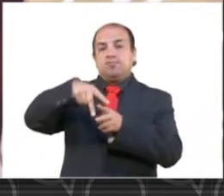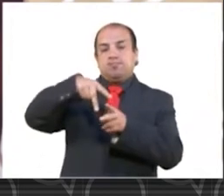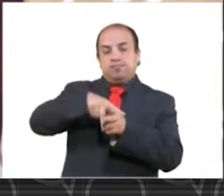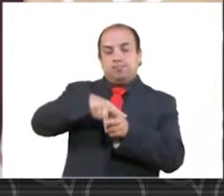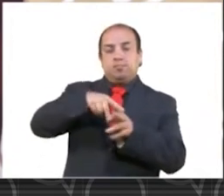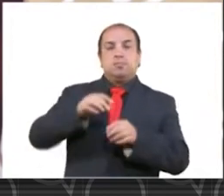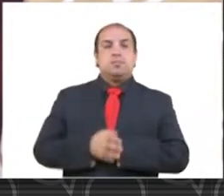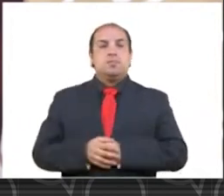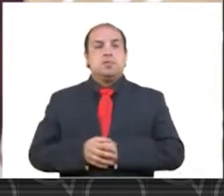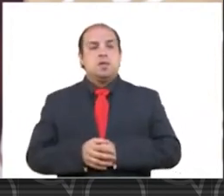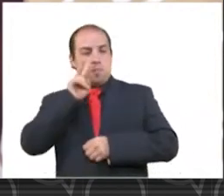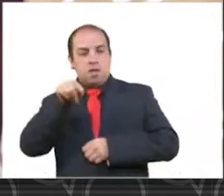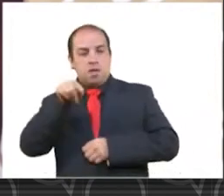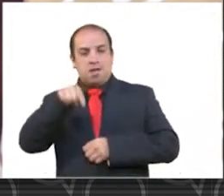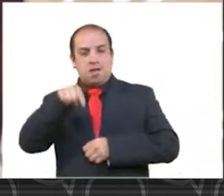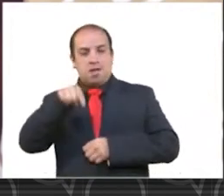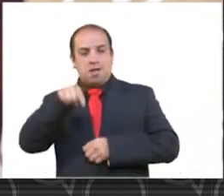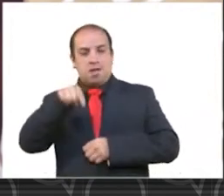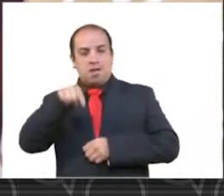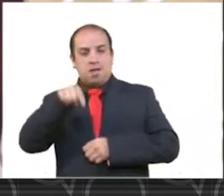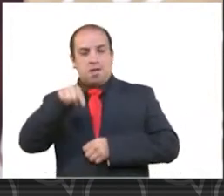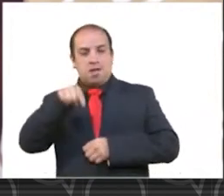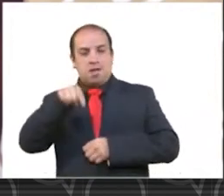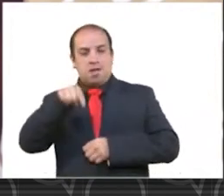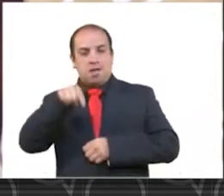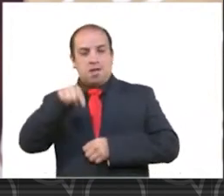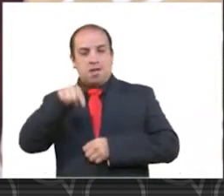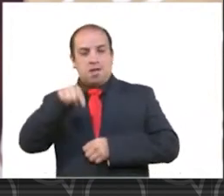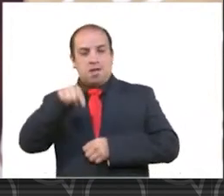que la motocicleta ya venía…